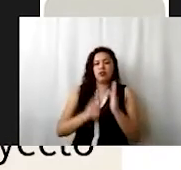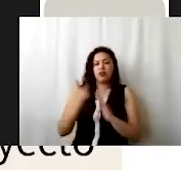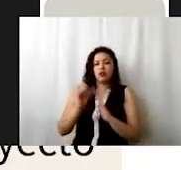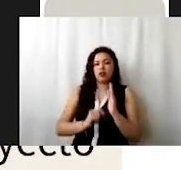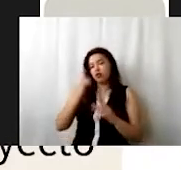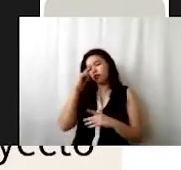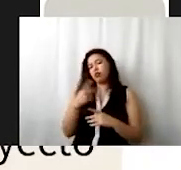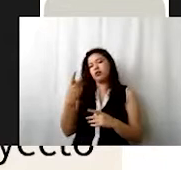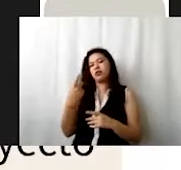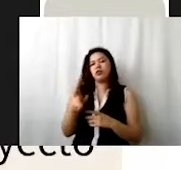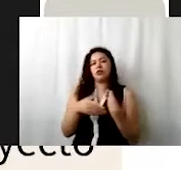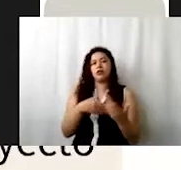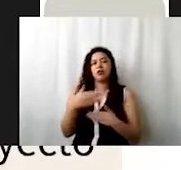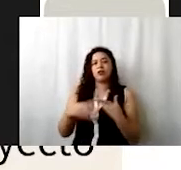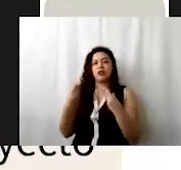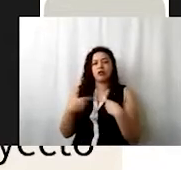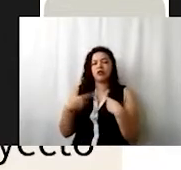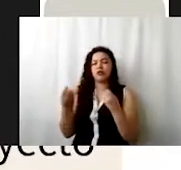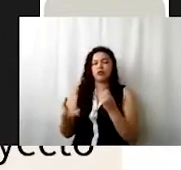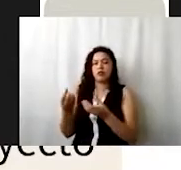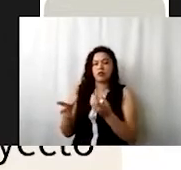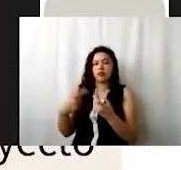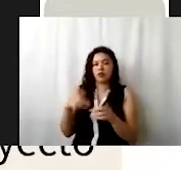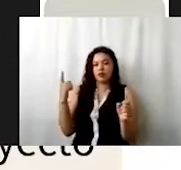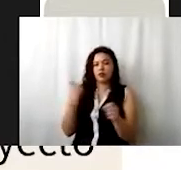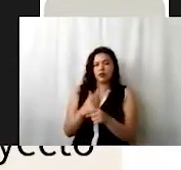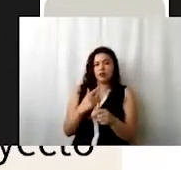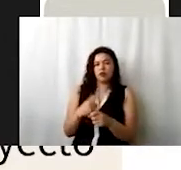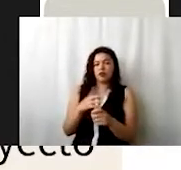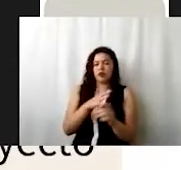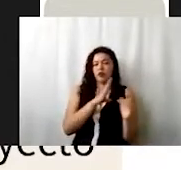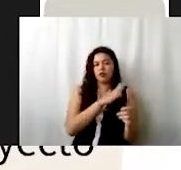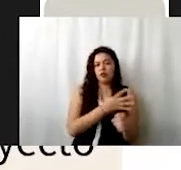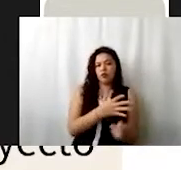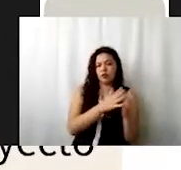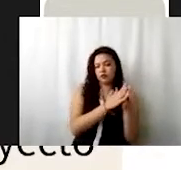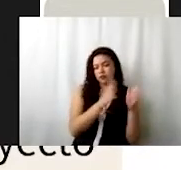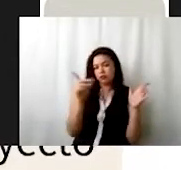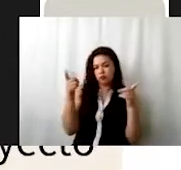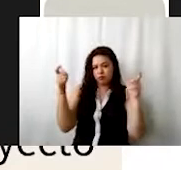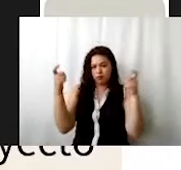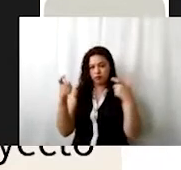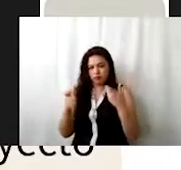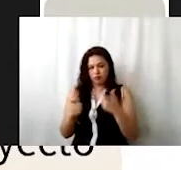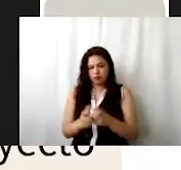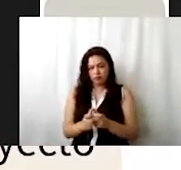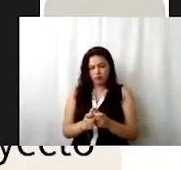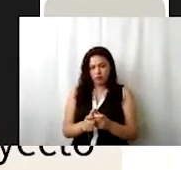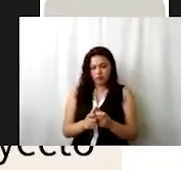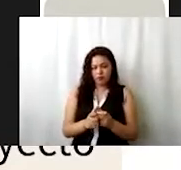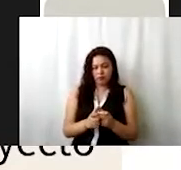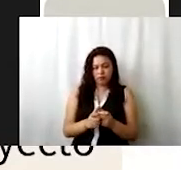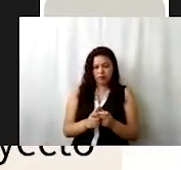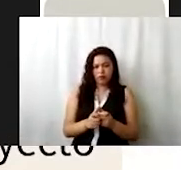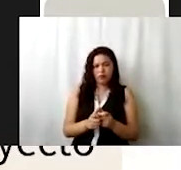de los beneficios a la población. Si ustedes se dan cuenta, vamos de lo general a lo particular, lo general es el programa. Es importante